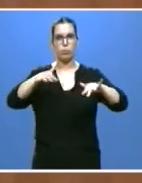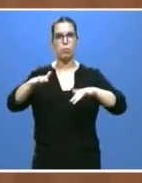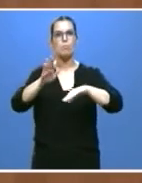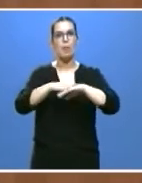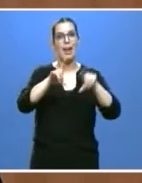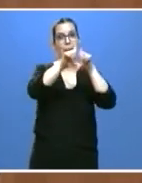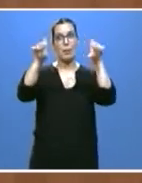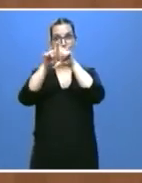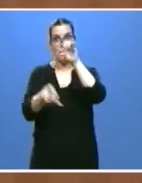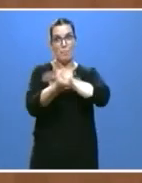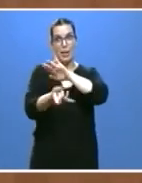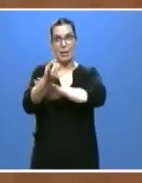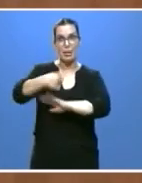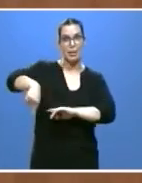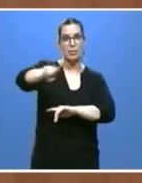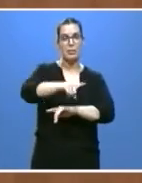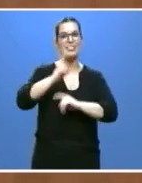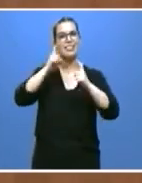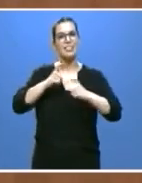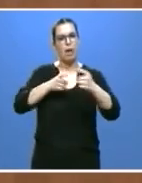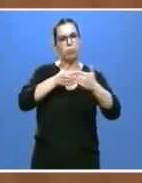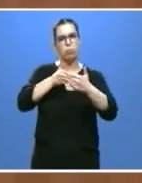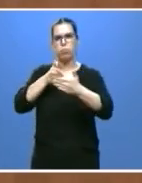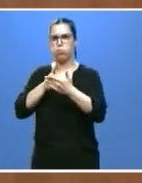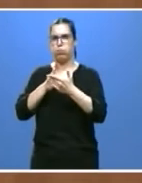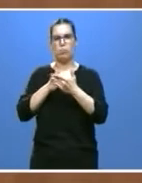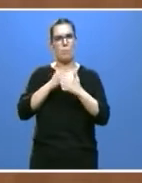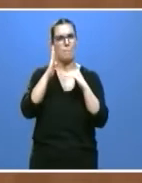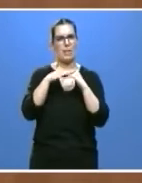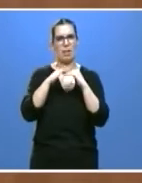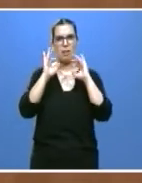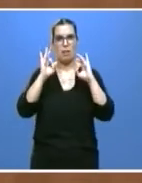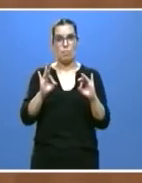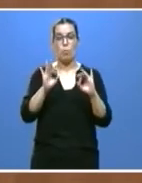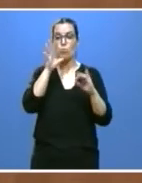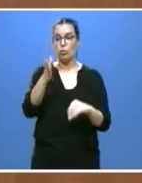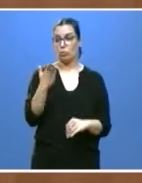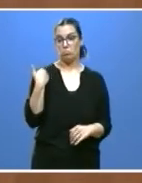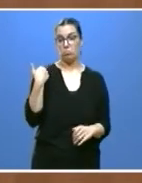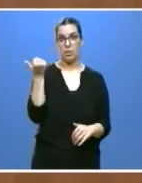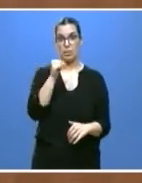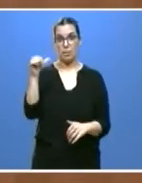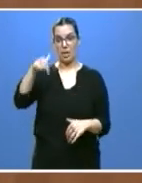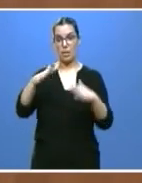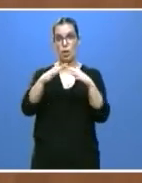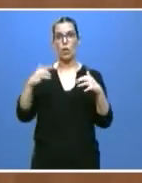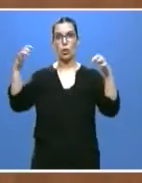emprendedores con las menores trabas posibles. Para ello, hace apenas una semana estas Cortes convalidaron un decreto